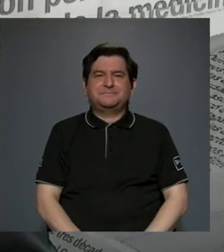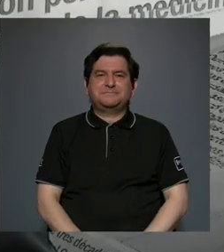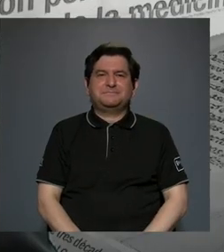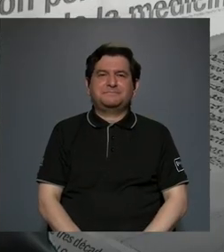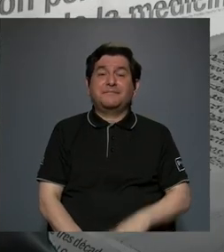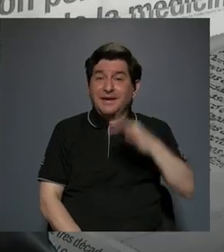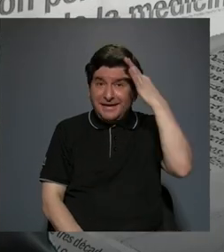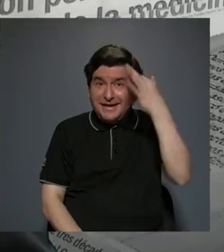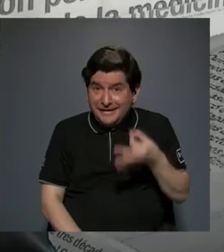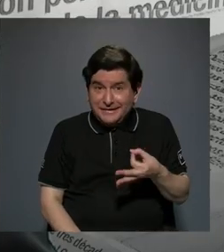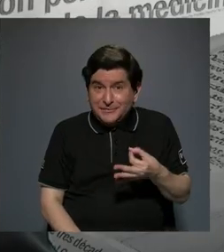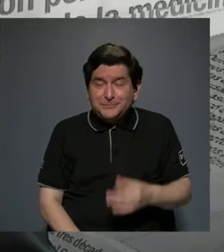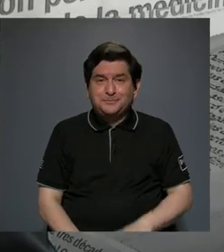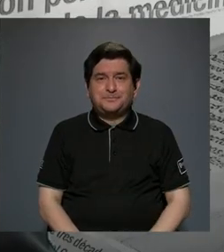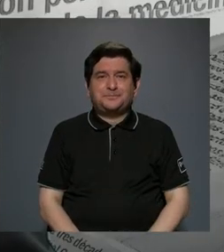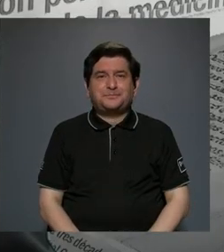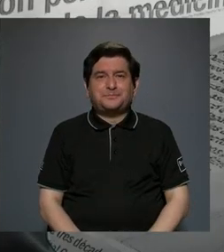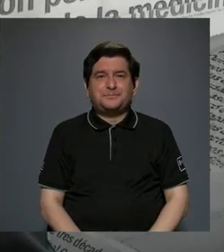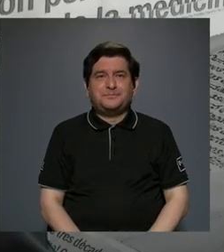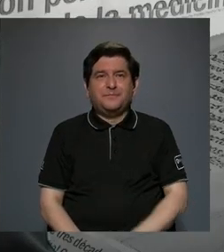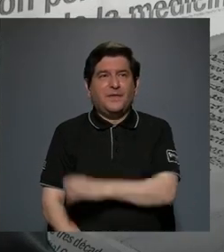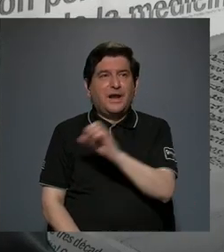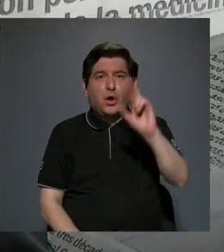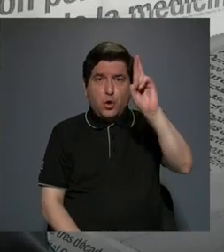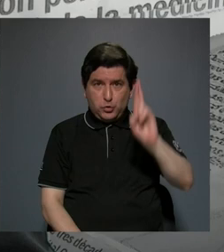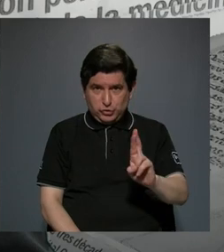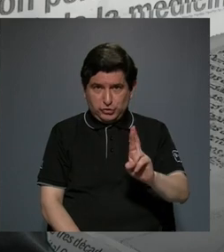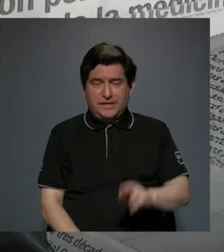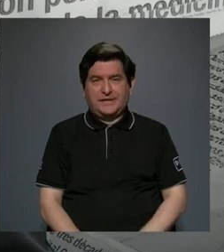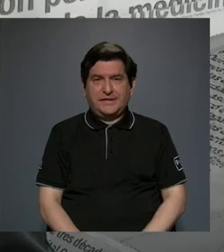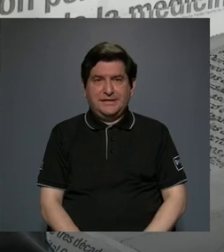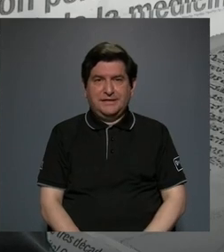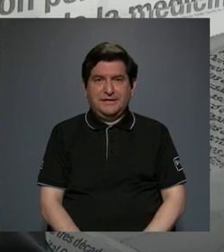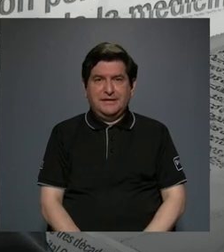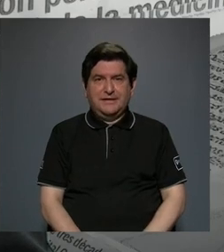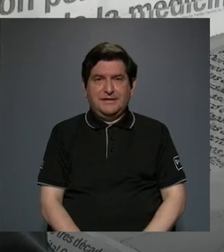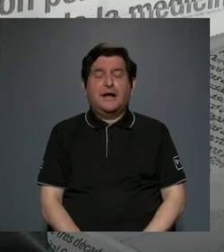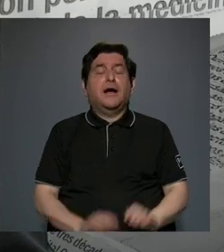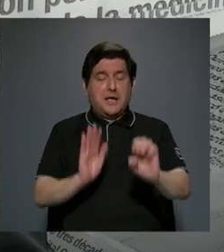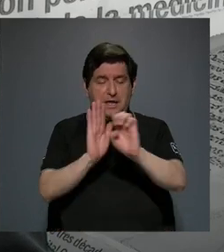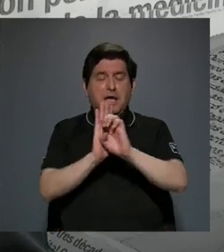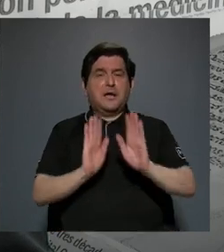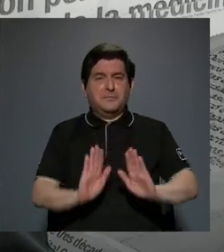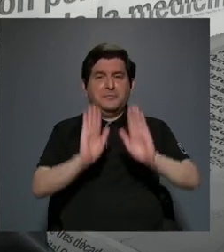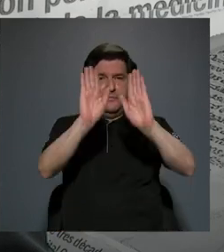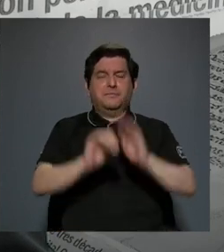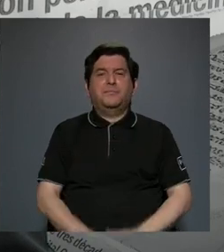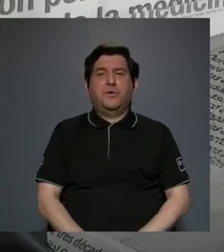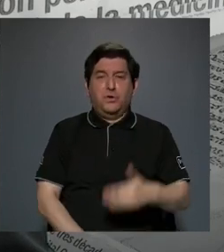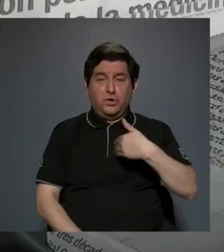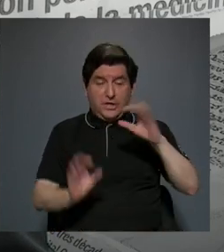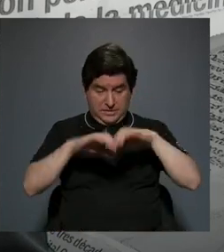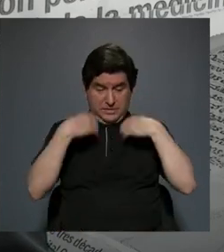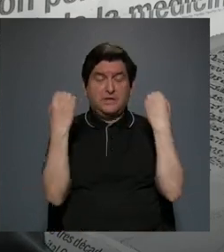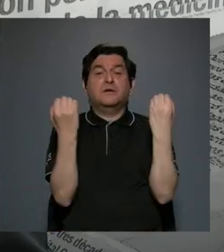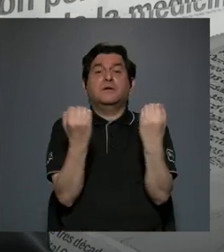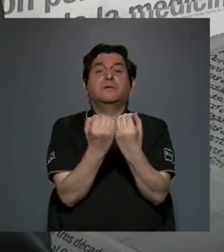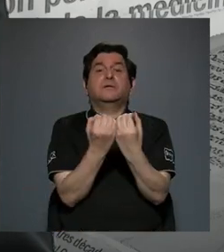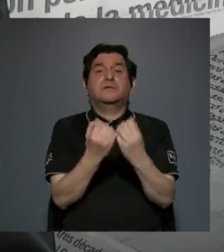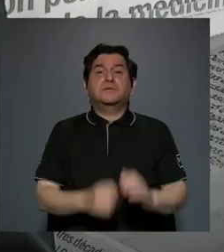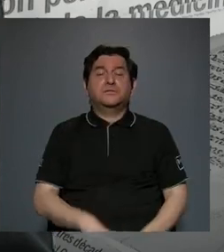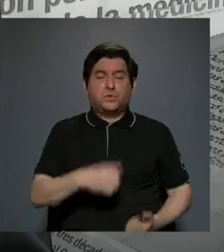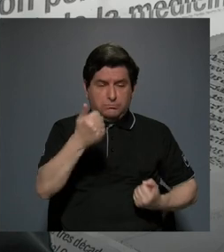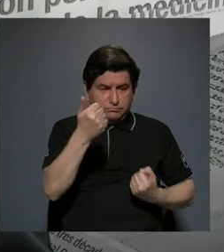creo que costa rica en eso también ha sido ejemplo en tener una organización